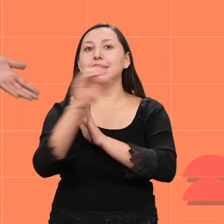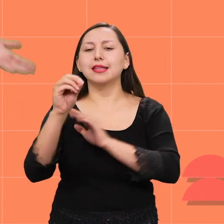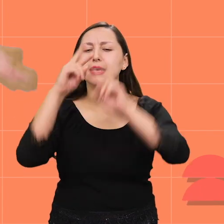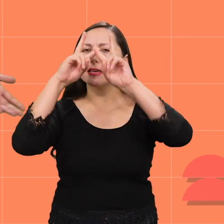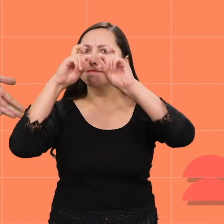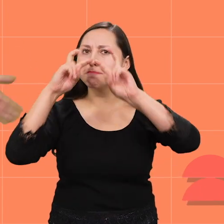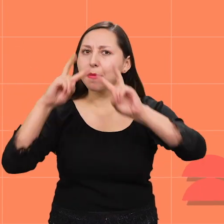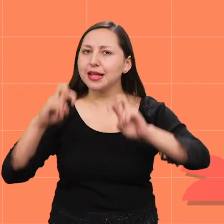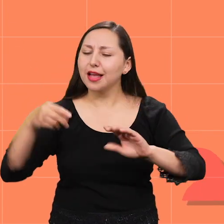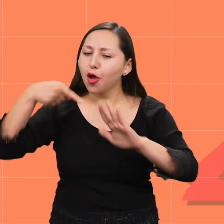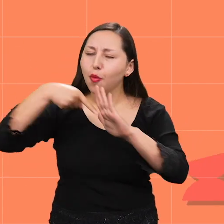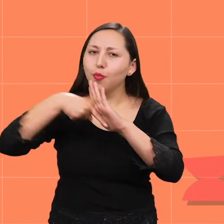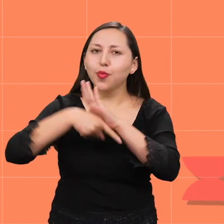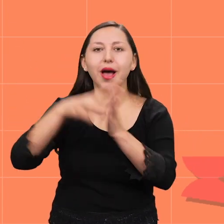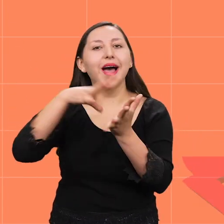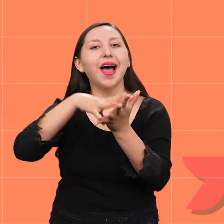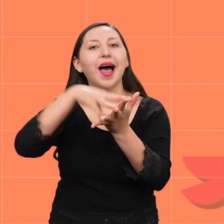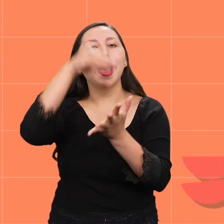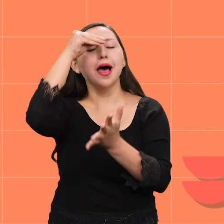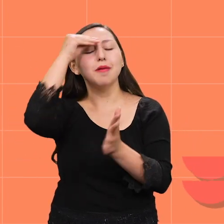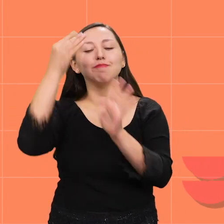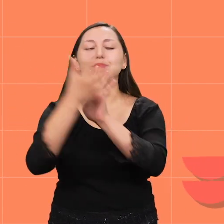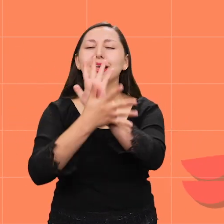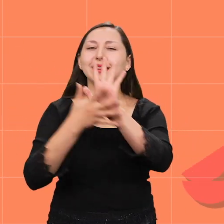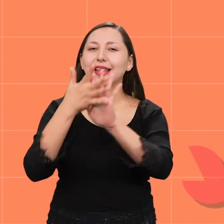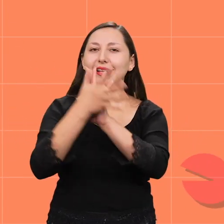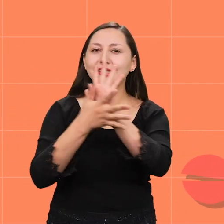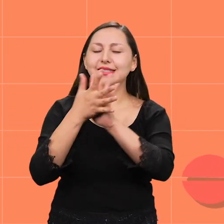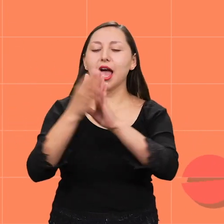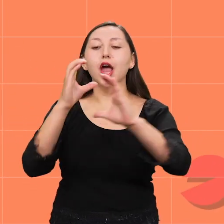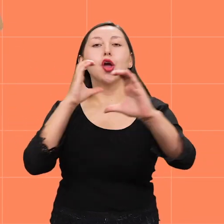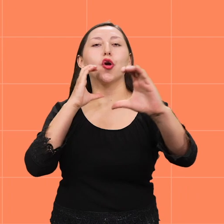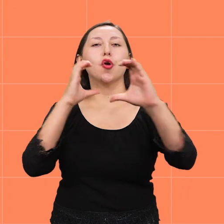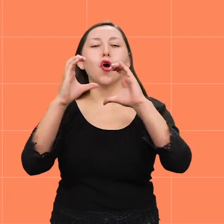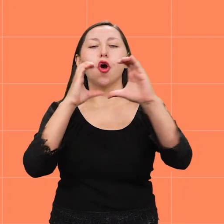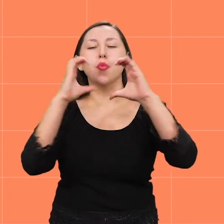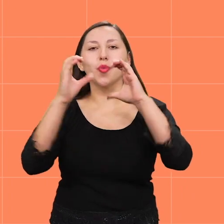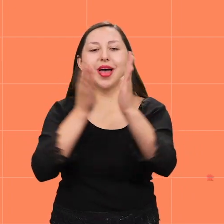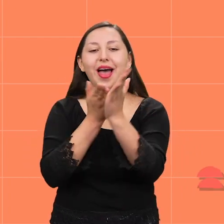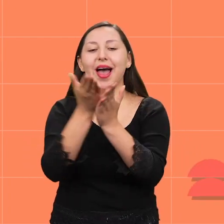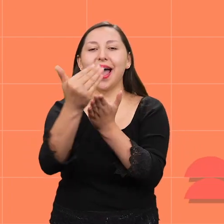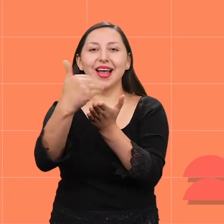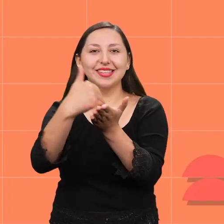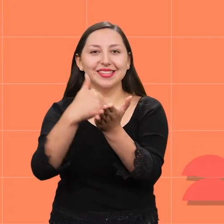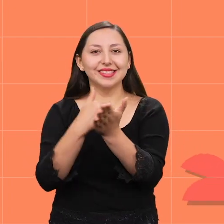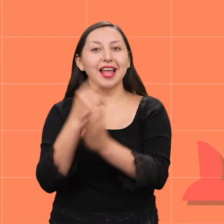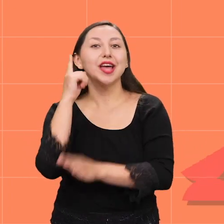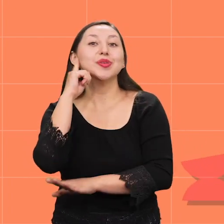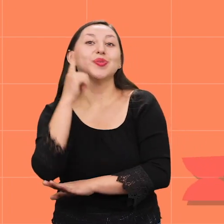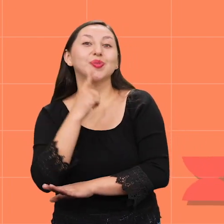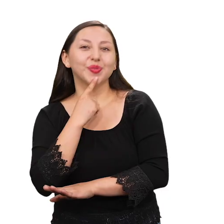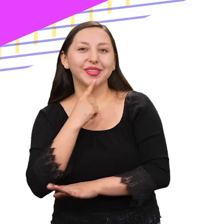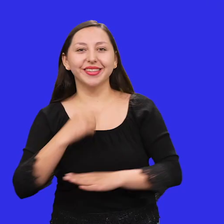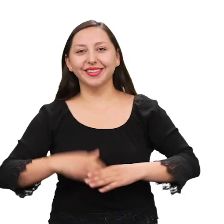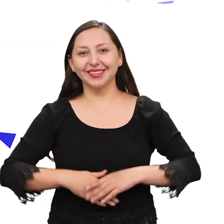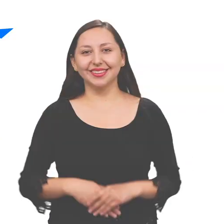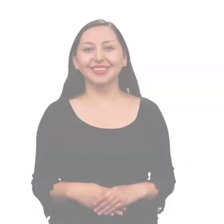¡Investiguemos más y aprendamos lengua de señas para poder comunicarnos con las personas sordas!